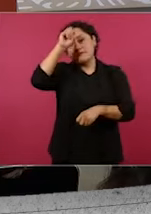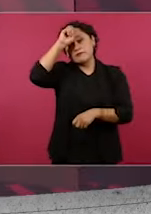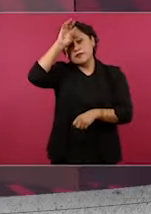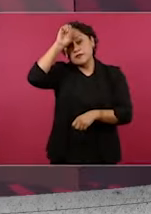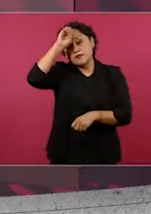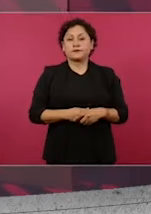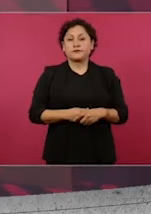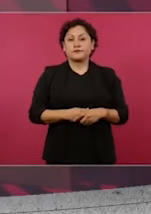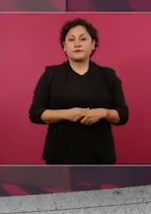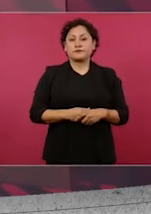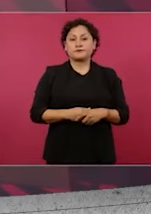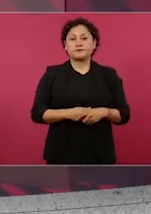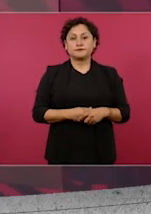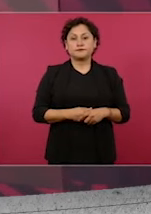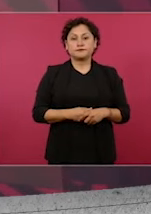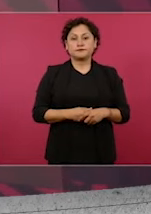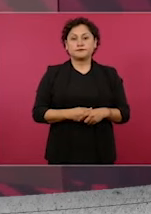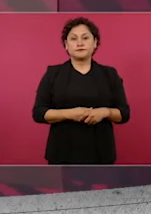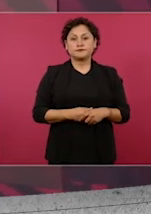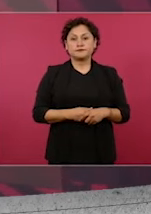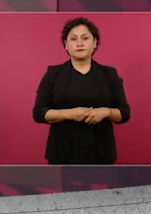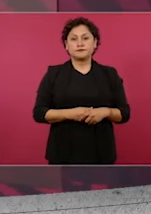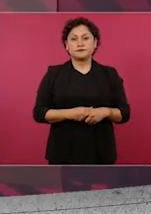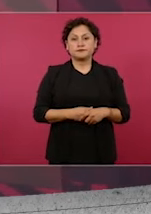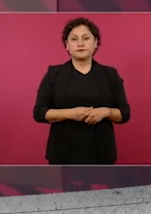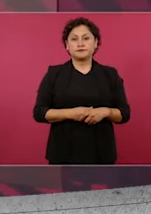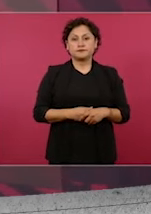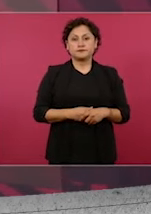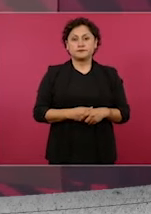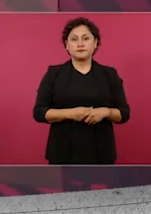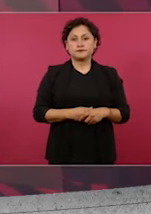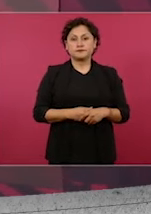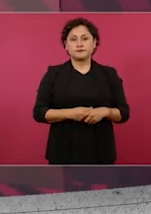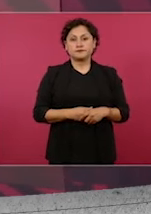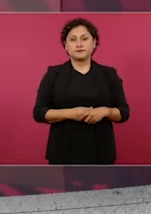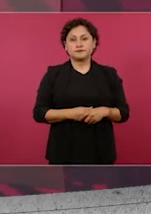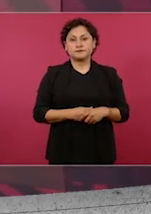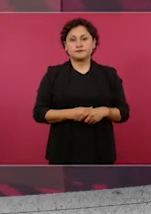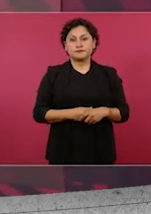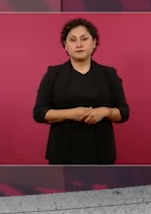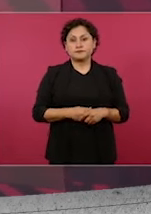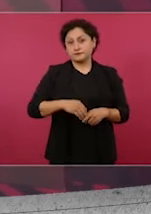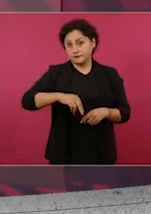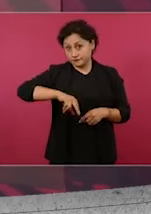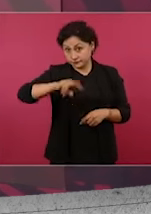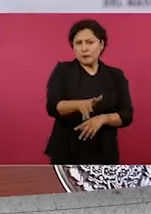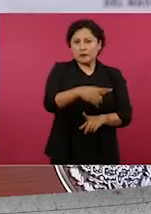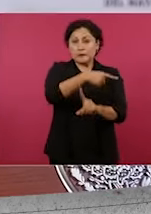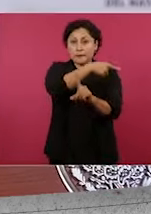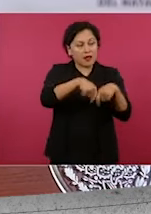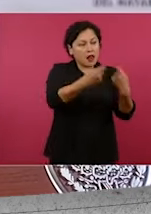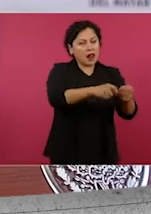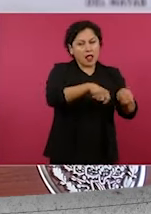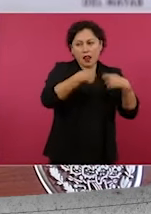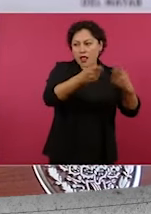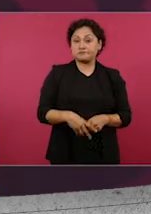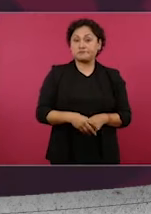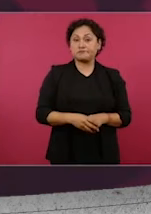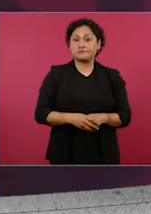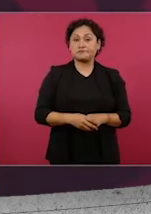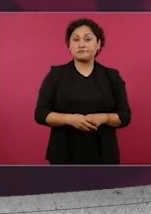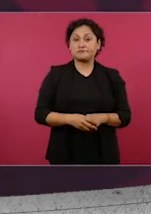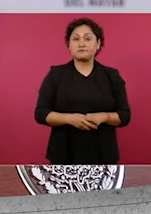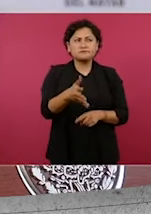llegaron a otorgar concesiones para la mitad del territorio nacional, sí, como